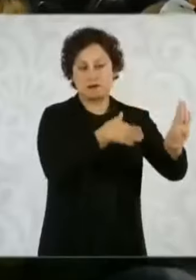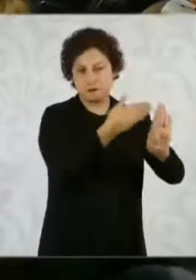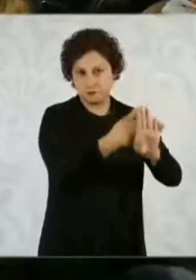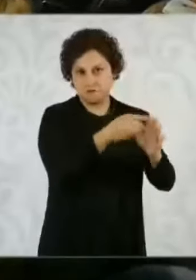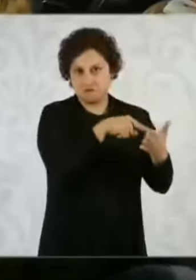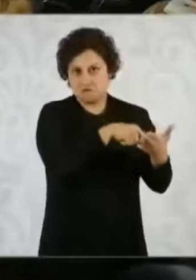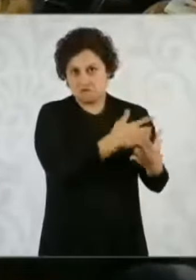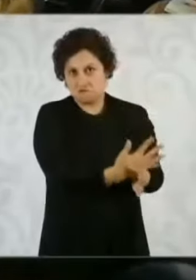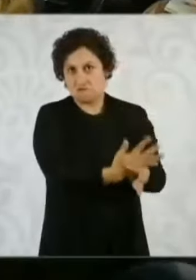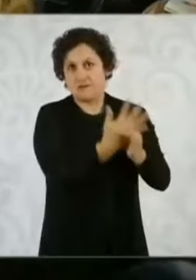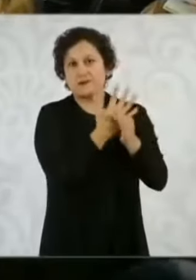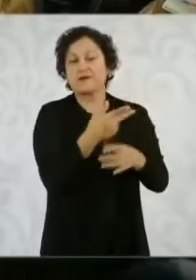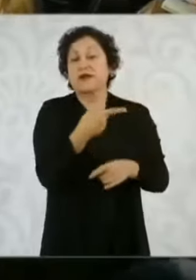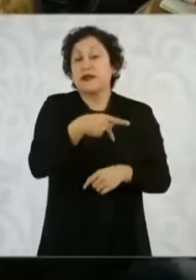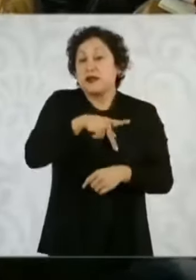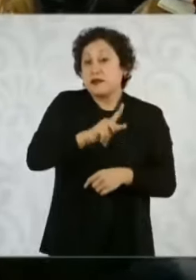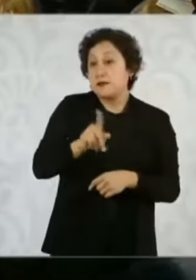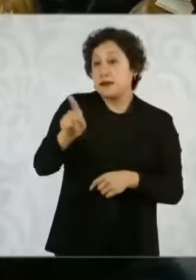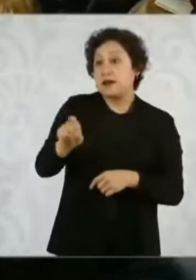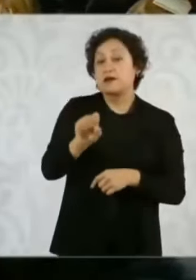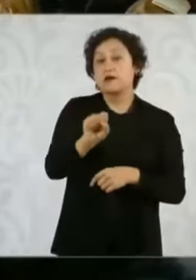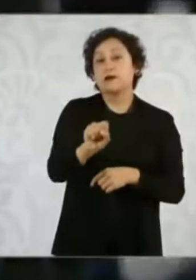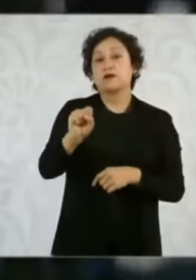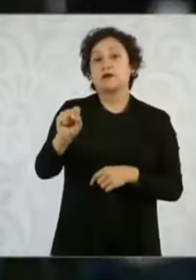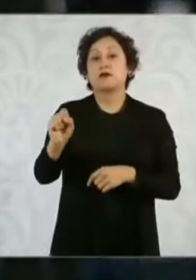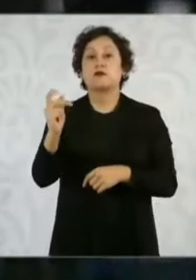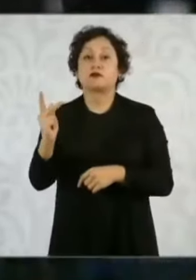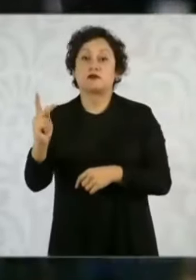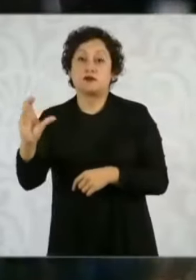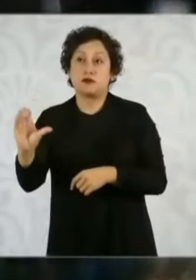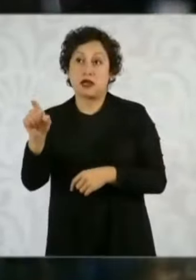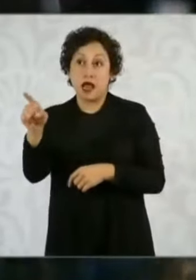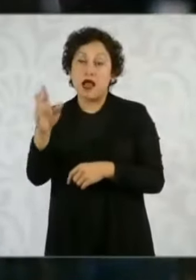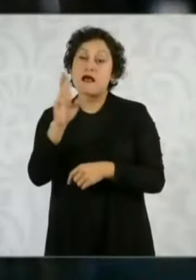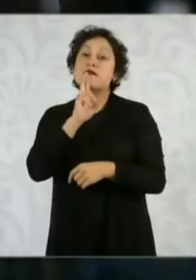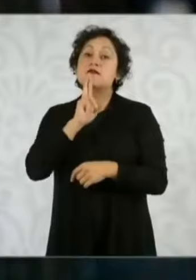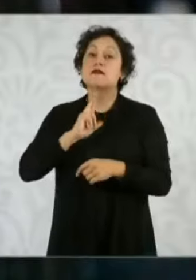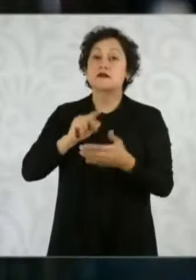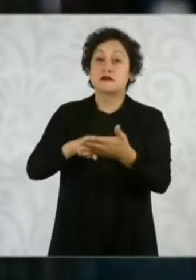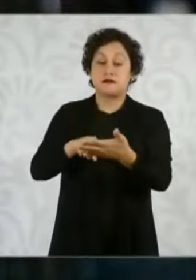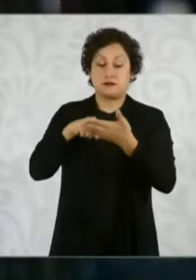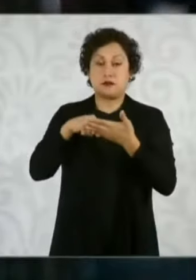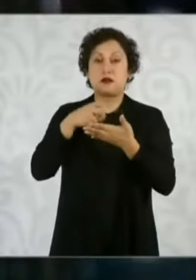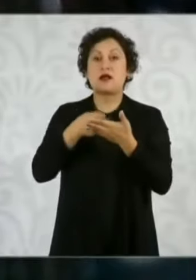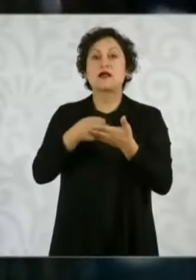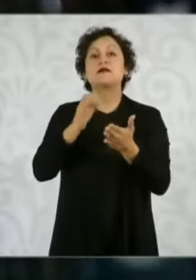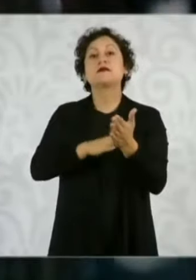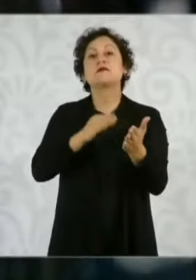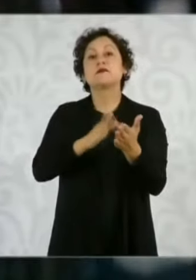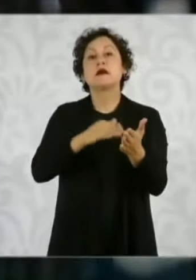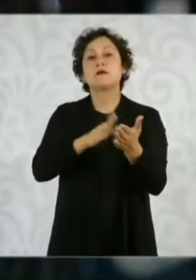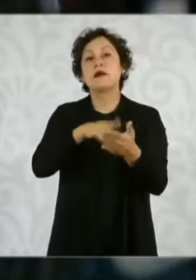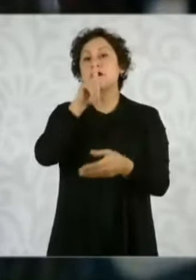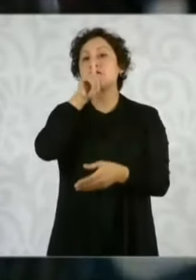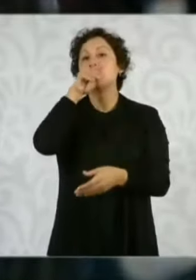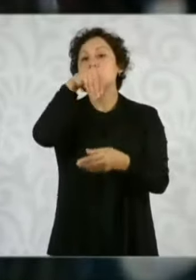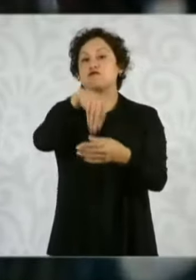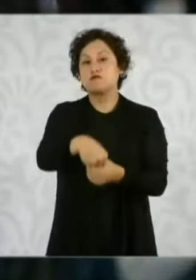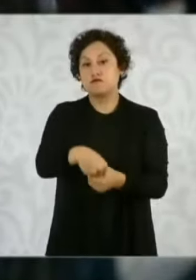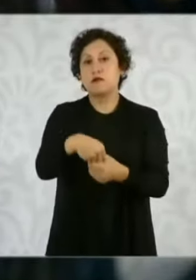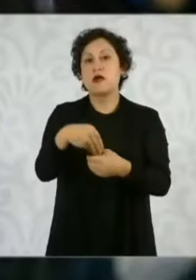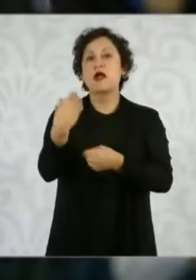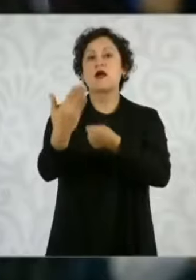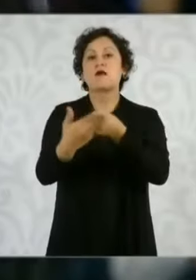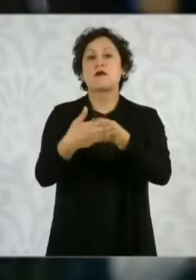la Secretaría de Seguridad y Protección Ciudadana respondió que este documento Panorama Nacional está reservado hasta 2029.